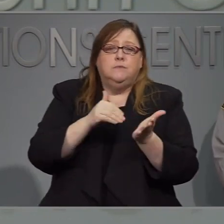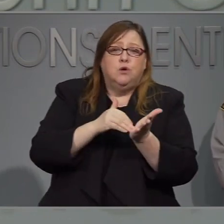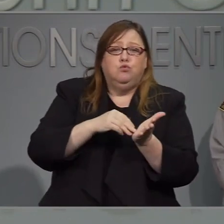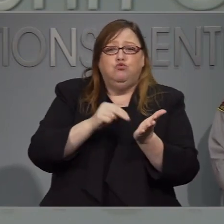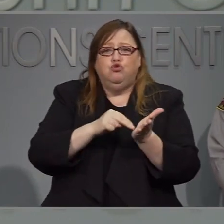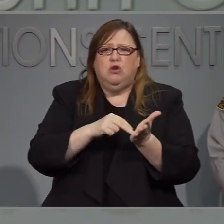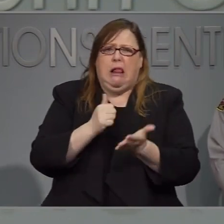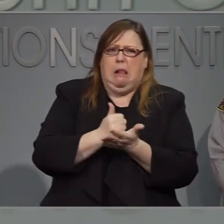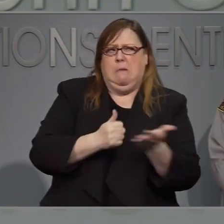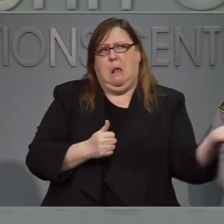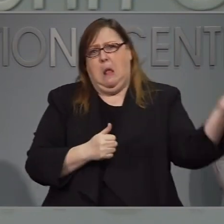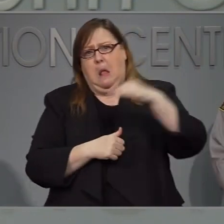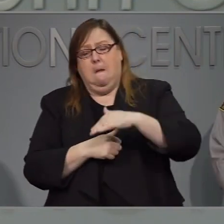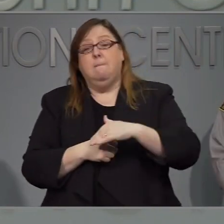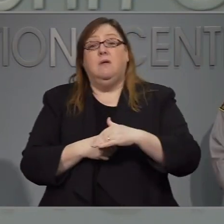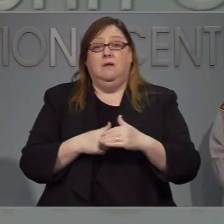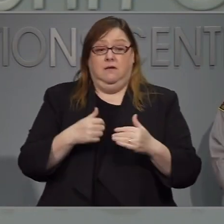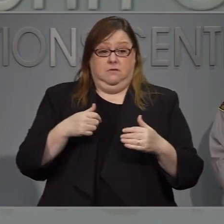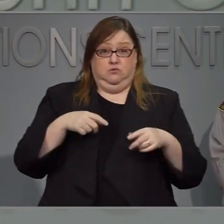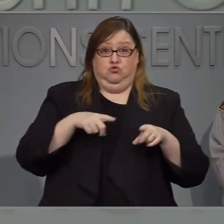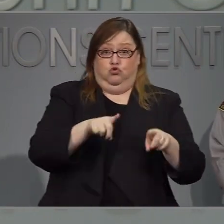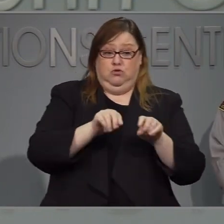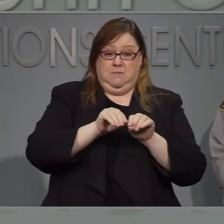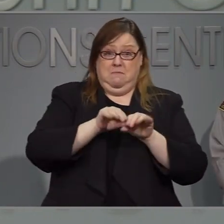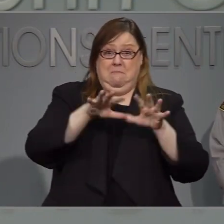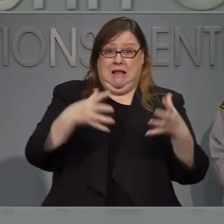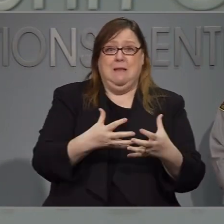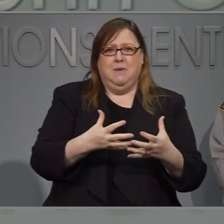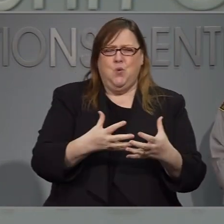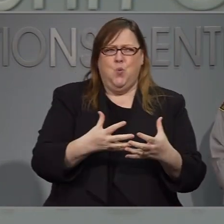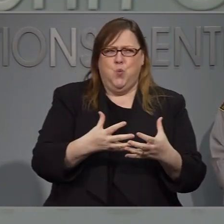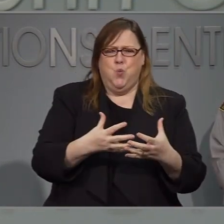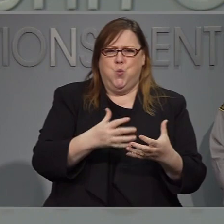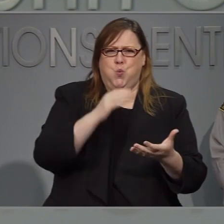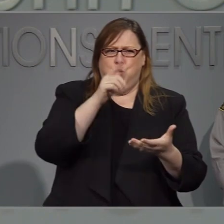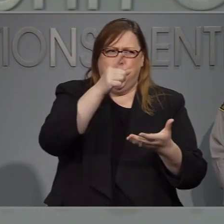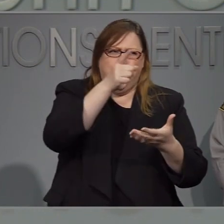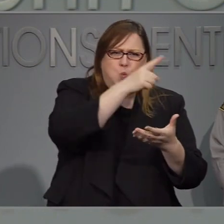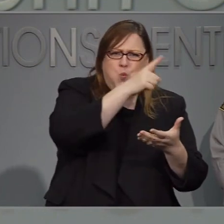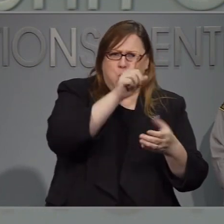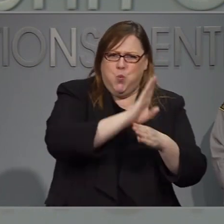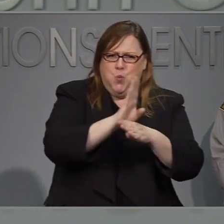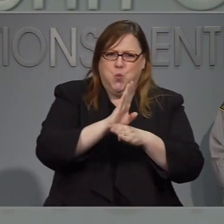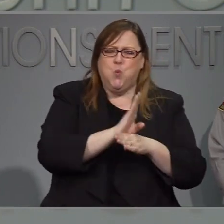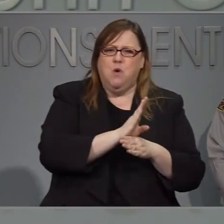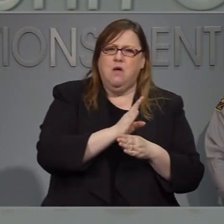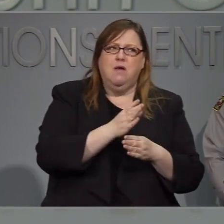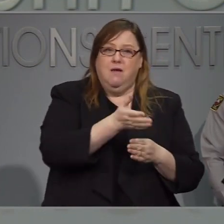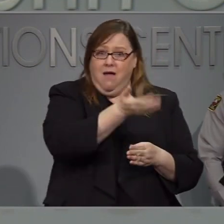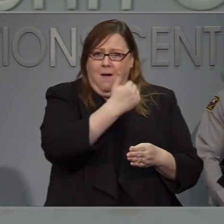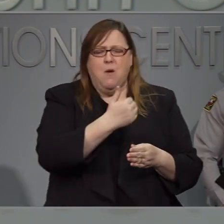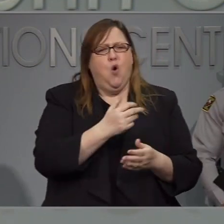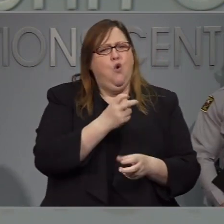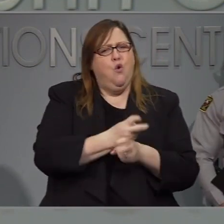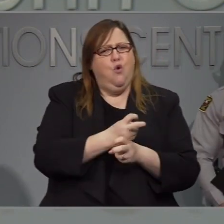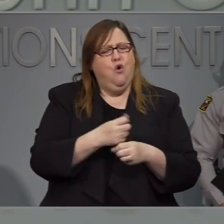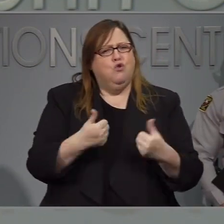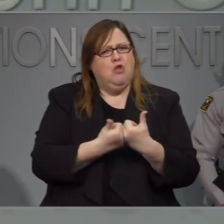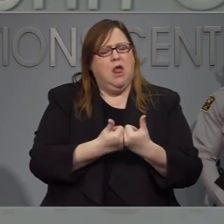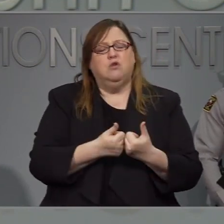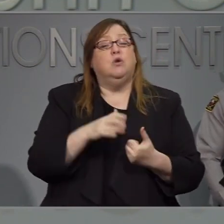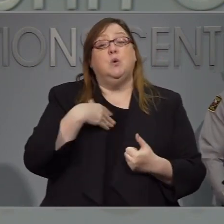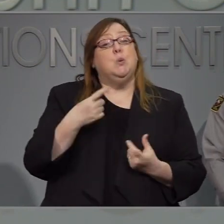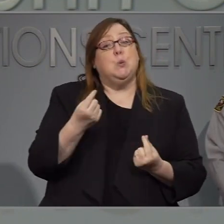en esta pandemia de COVID diecinueve. Lo que hacemos periódicamente es hablar esto en a nivel federal con